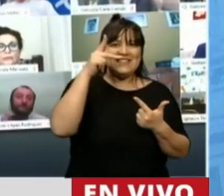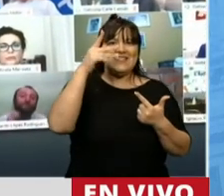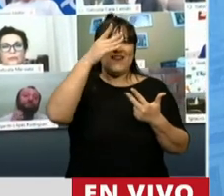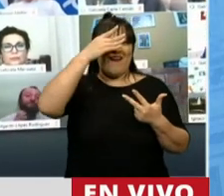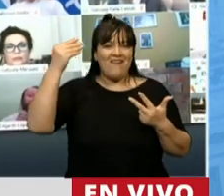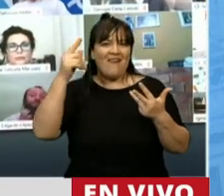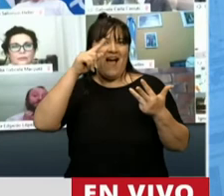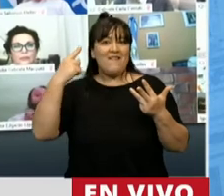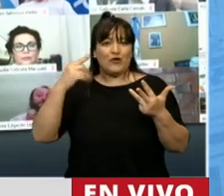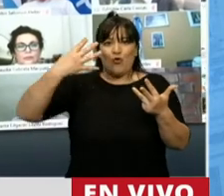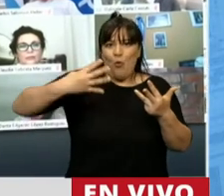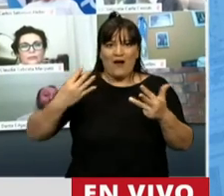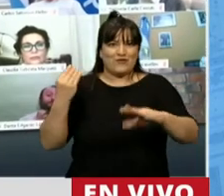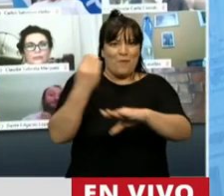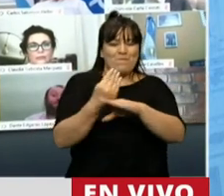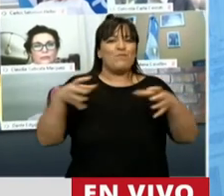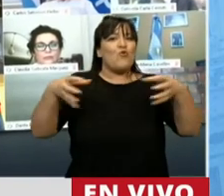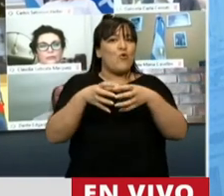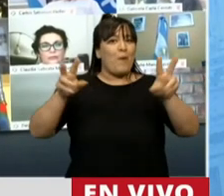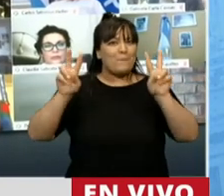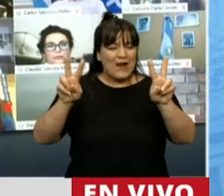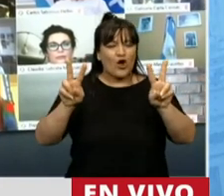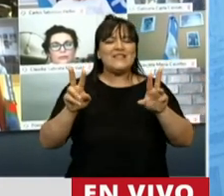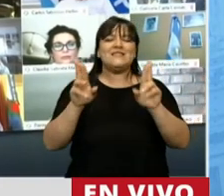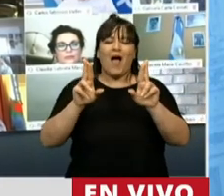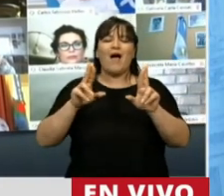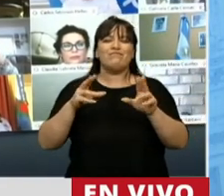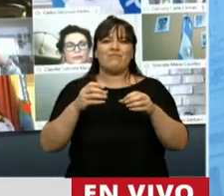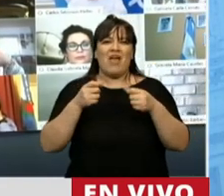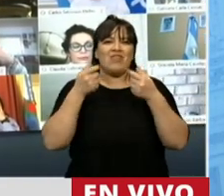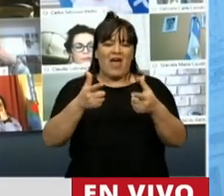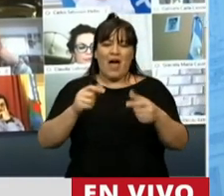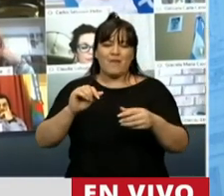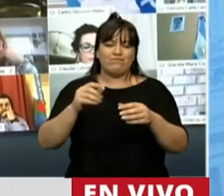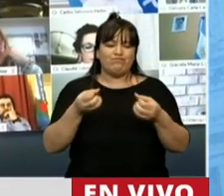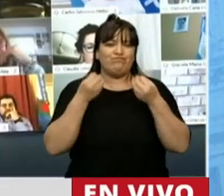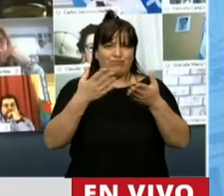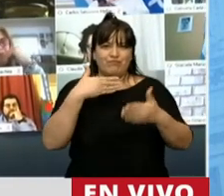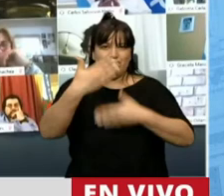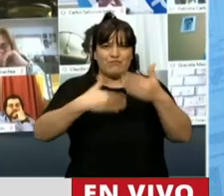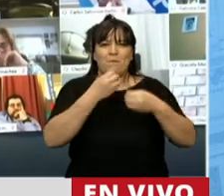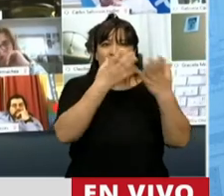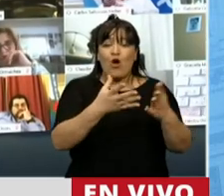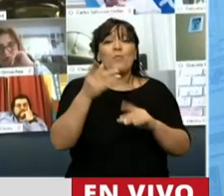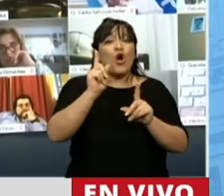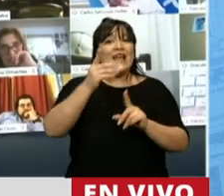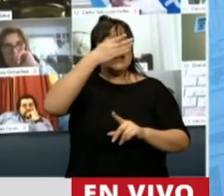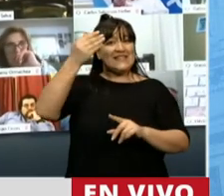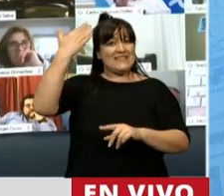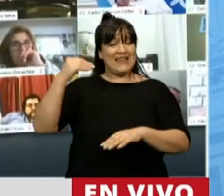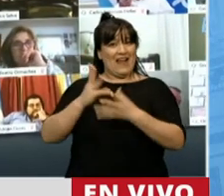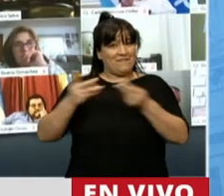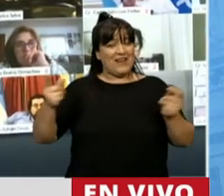cuarto gobierno peronista que viene a sacarnos de este desastre que nos dejaron, porque cuando Cristina dejó su gobierno en el 2015,